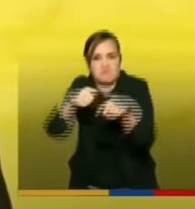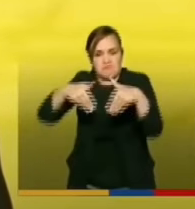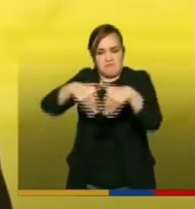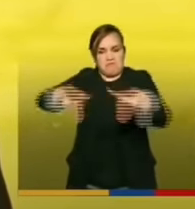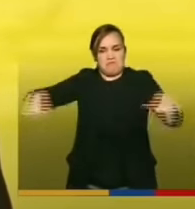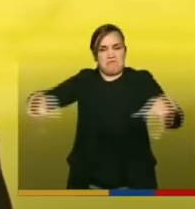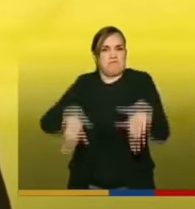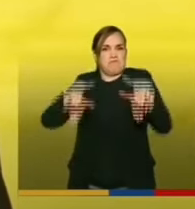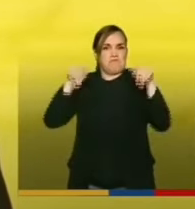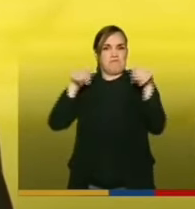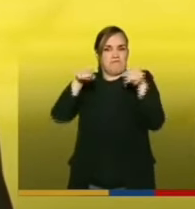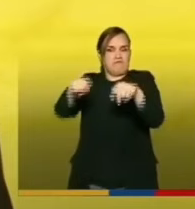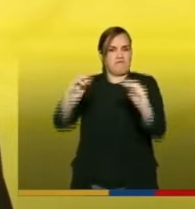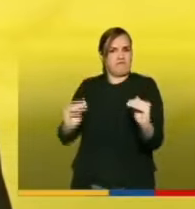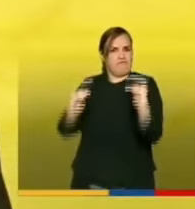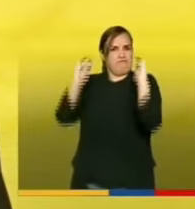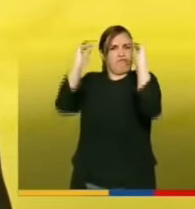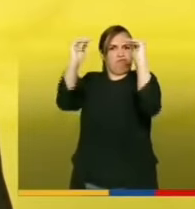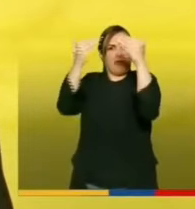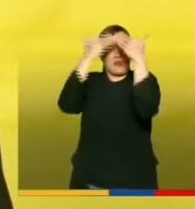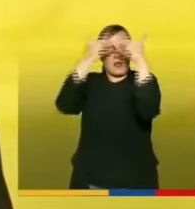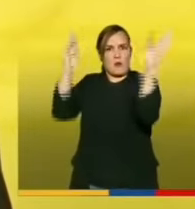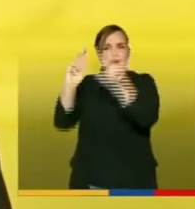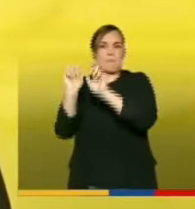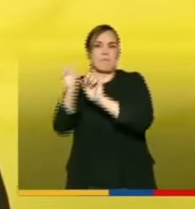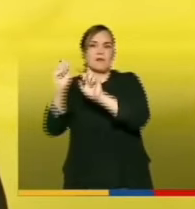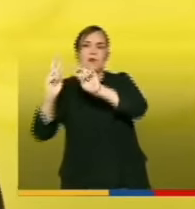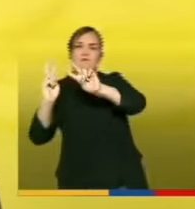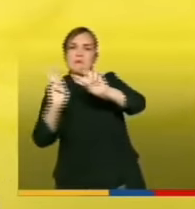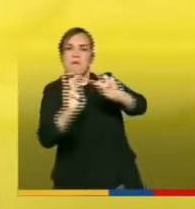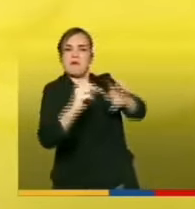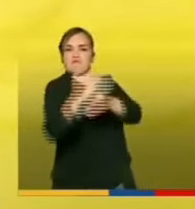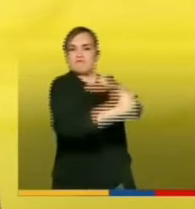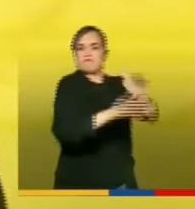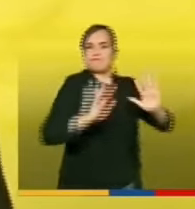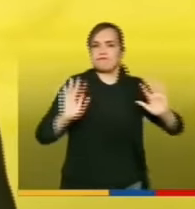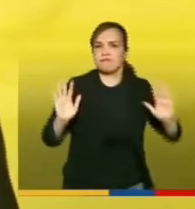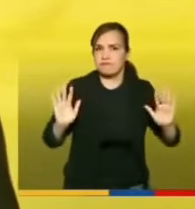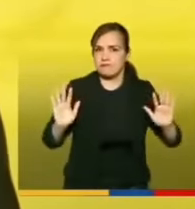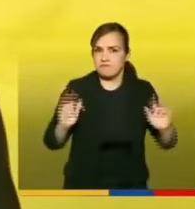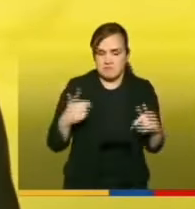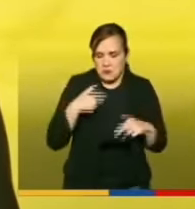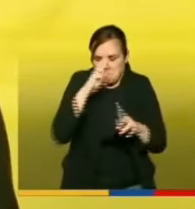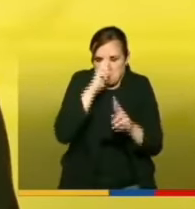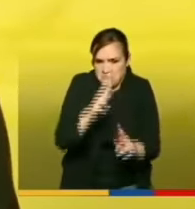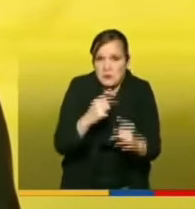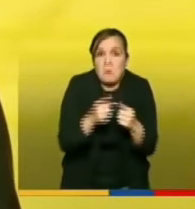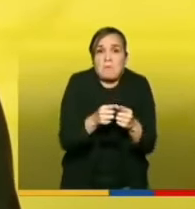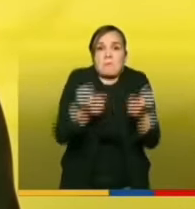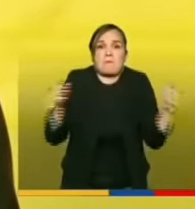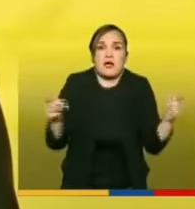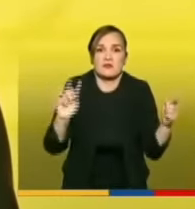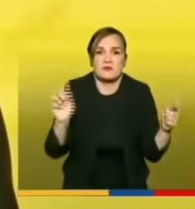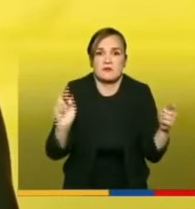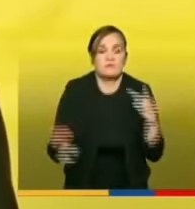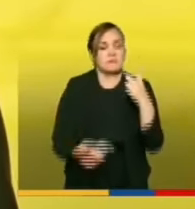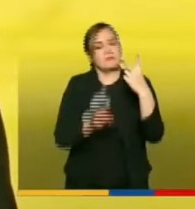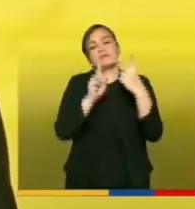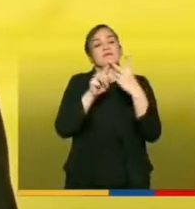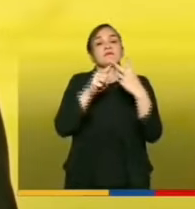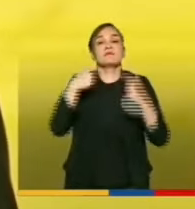y a su trascendencia democrática y porque no podía concurrir con mi investidura